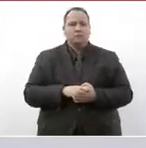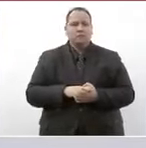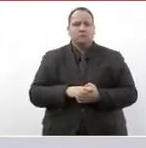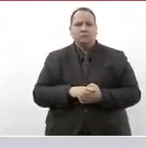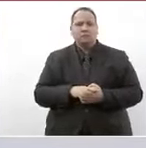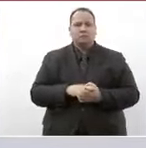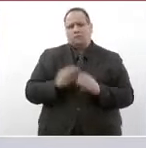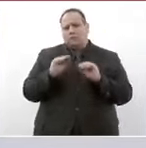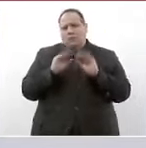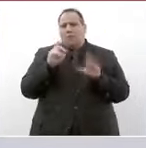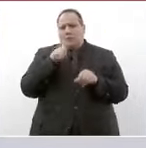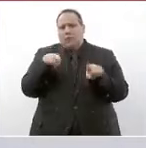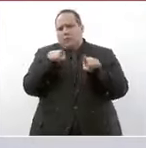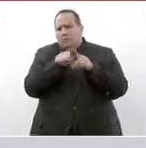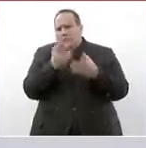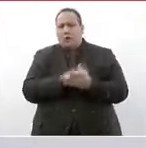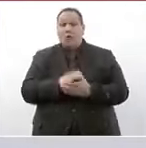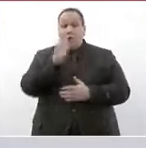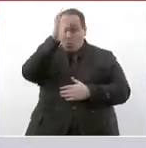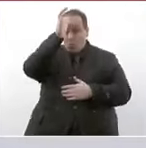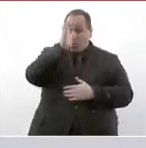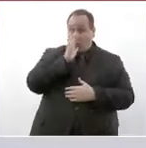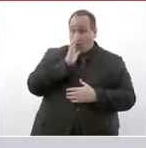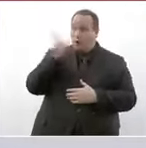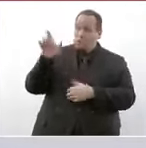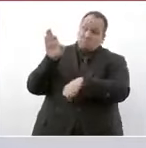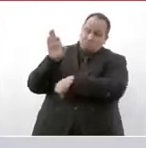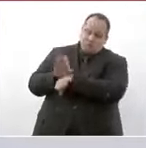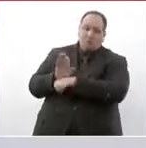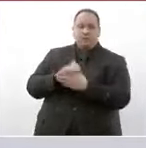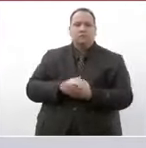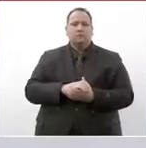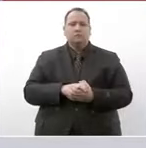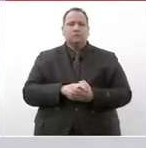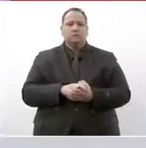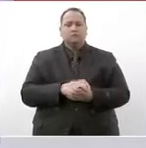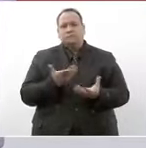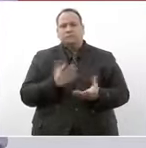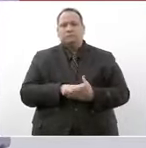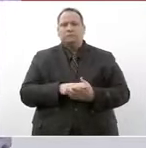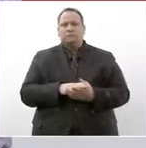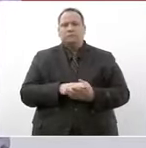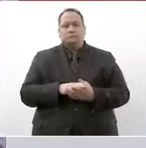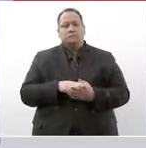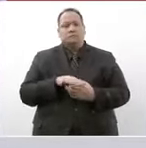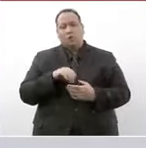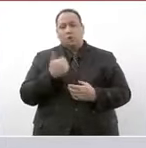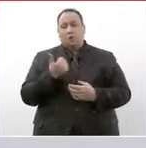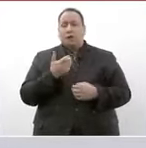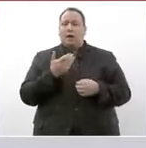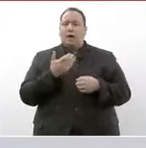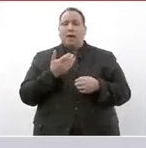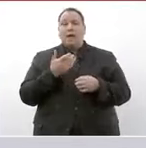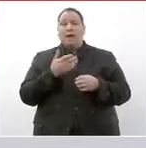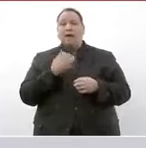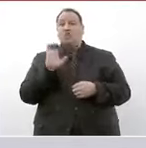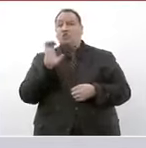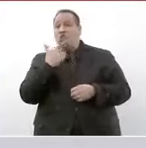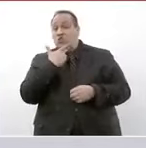desde luego Coahuila se va a beneficiar